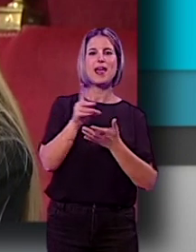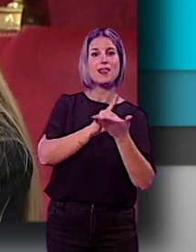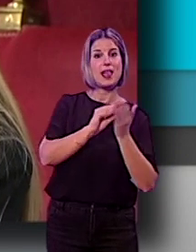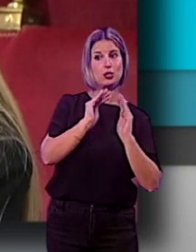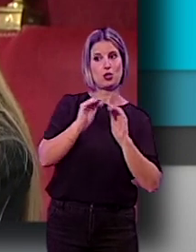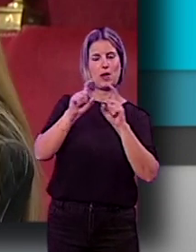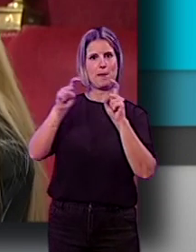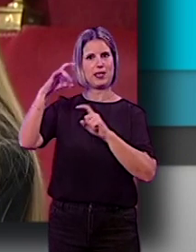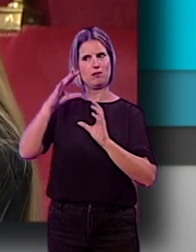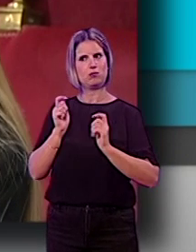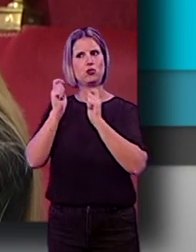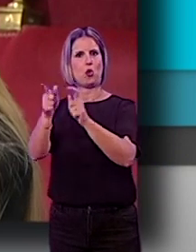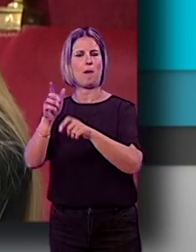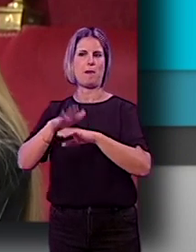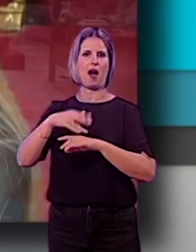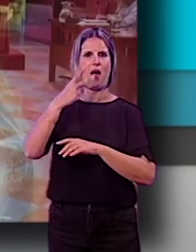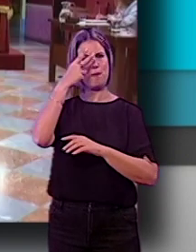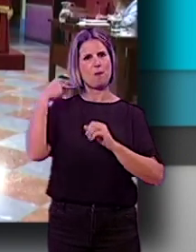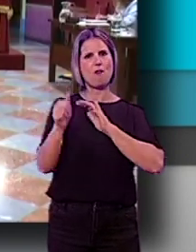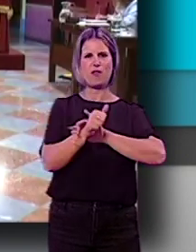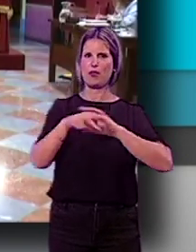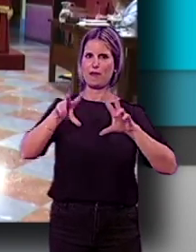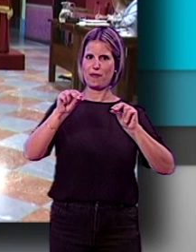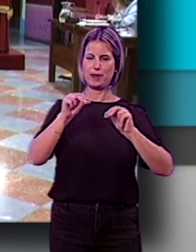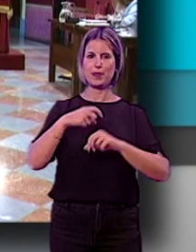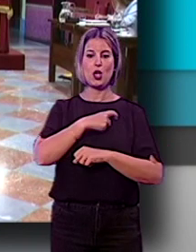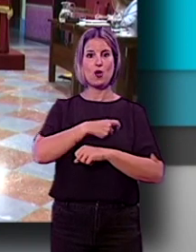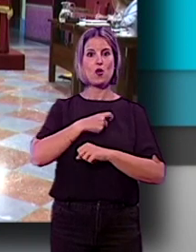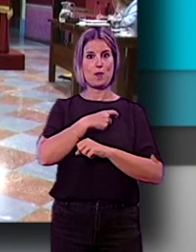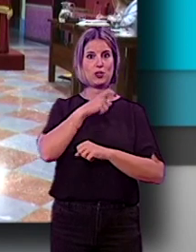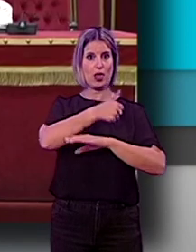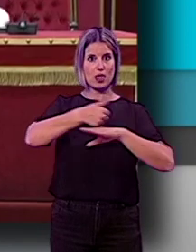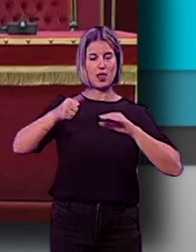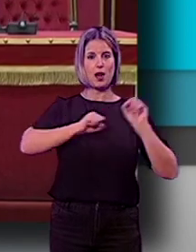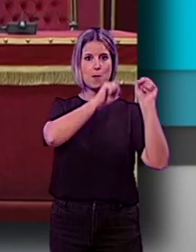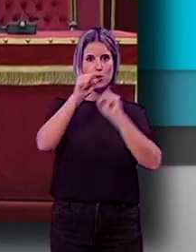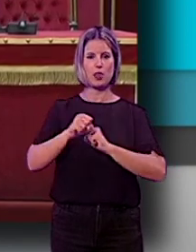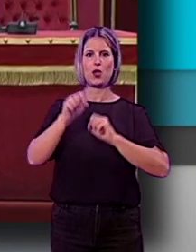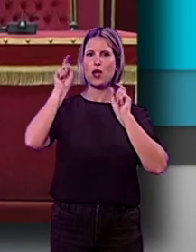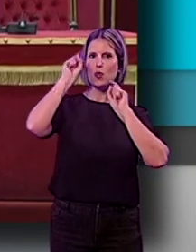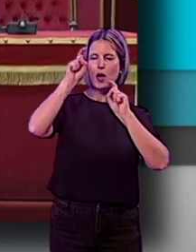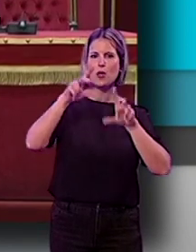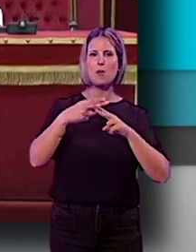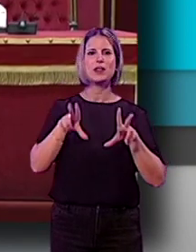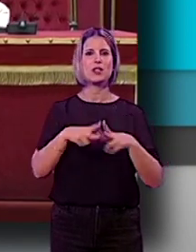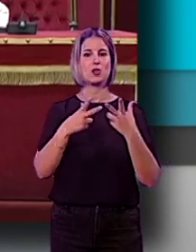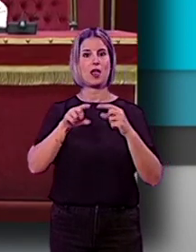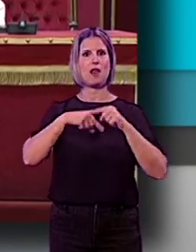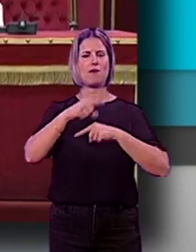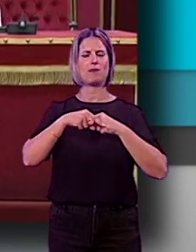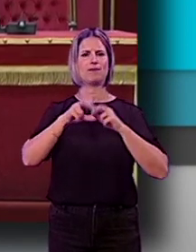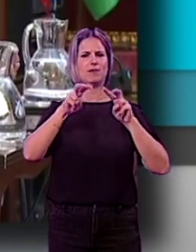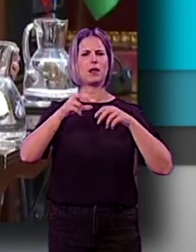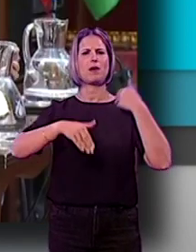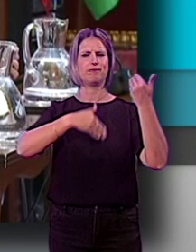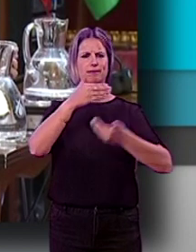suministradora para combatir el fraude. La Comisión de Protección Ciudadana, Educación, Política Social y Familia ha avanzado